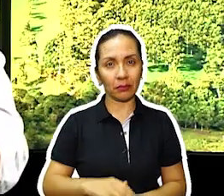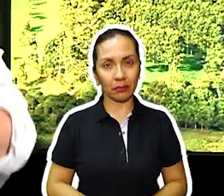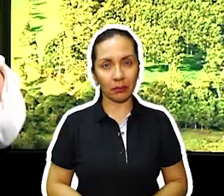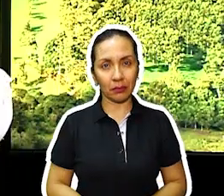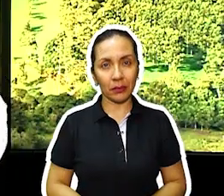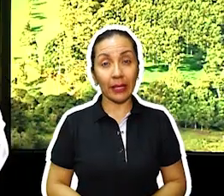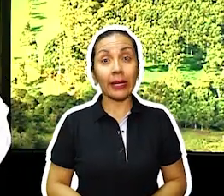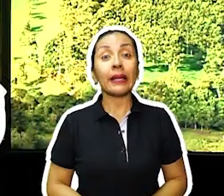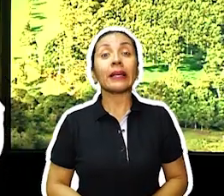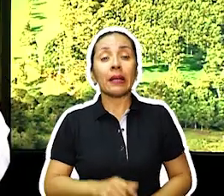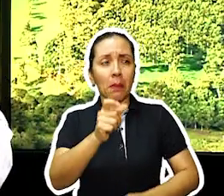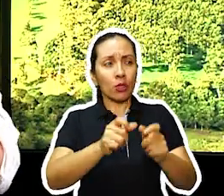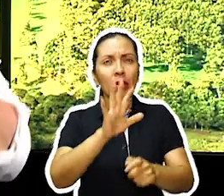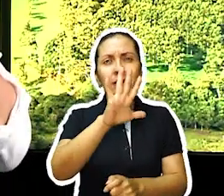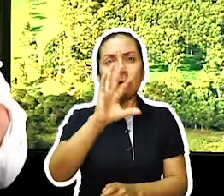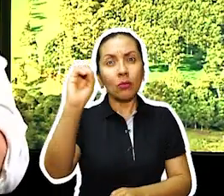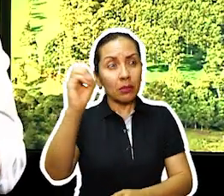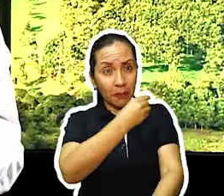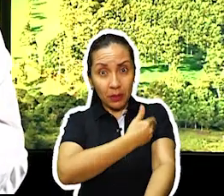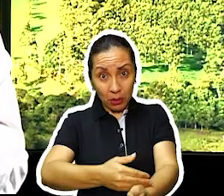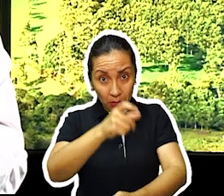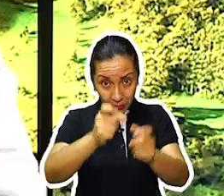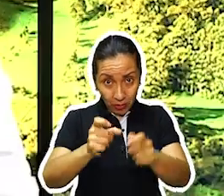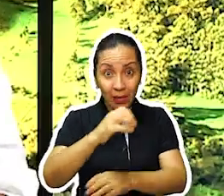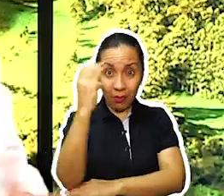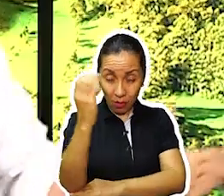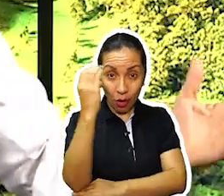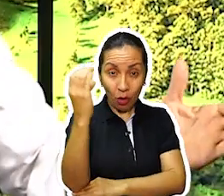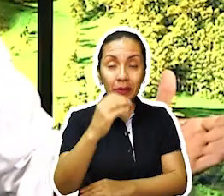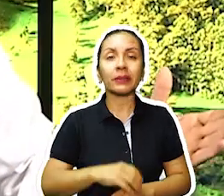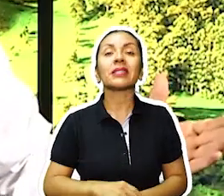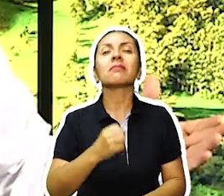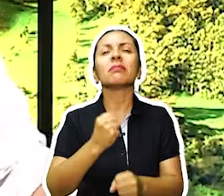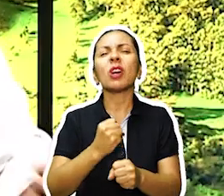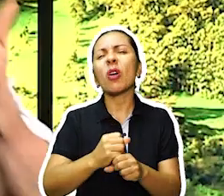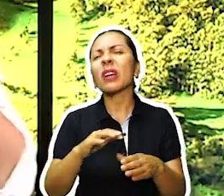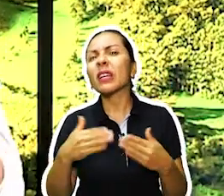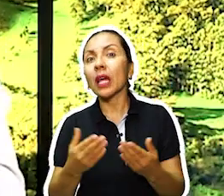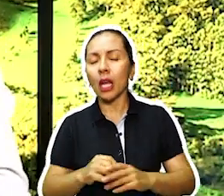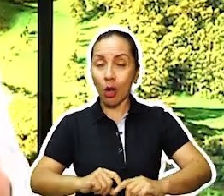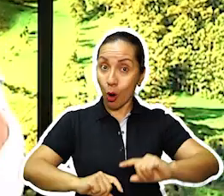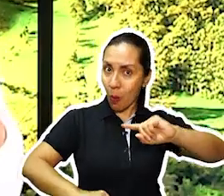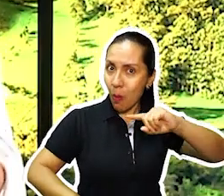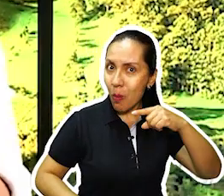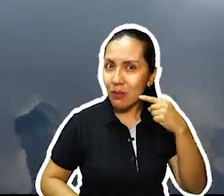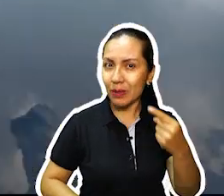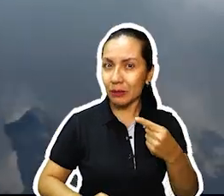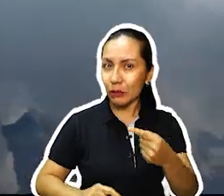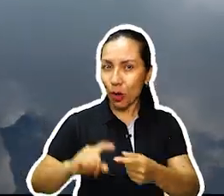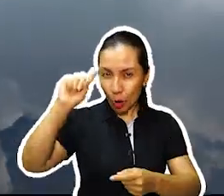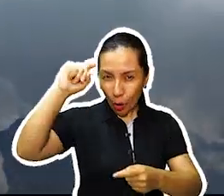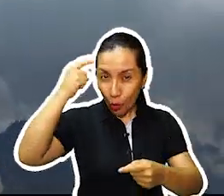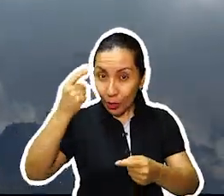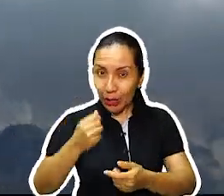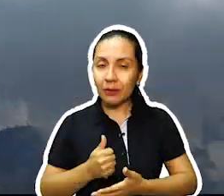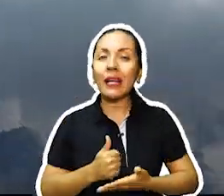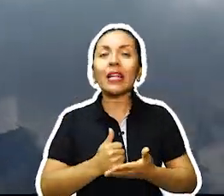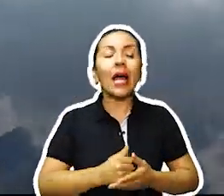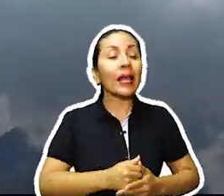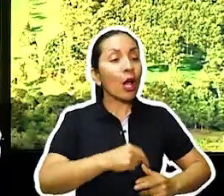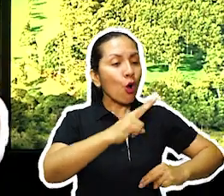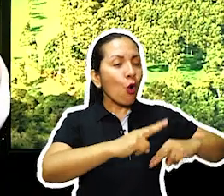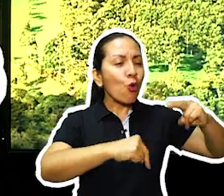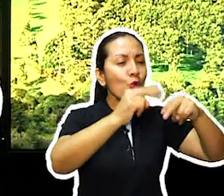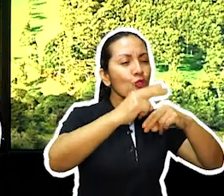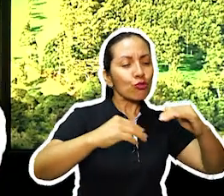Colombia, de todos los 50 millones de colombianos. Lo primero que tenemos que trabajar, y mi gobierno lo haremos con mucho compromiso, es